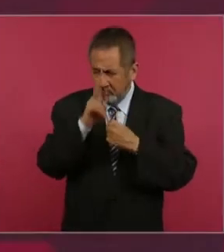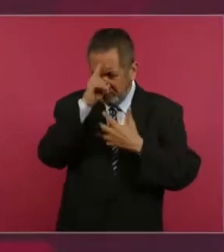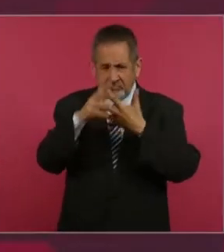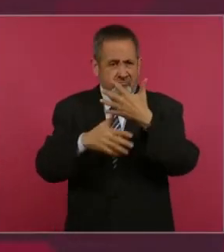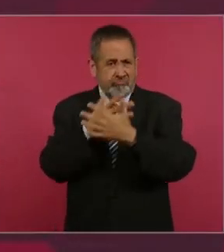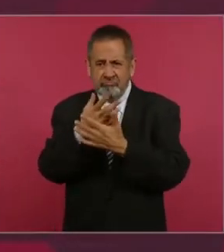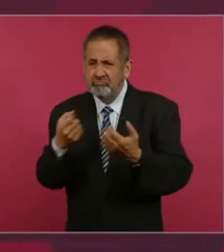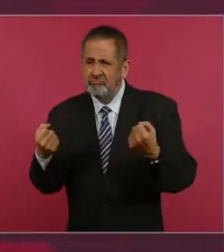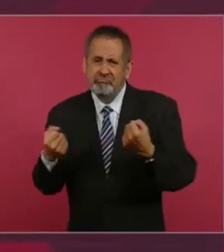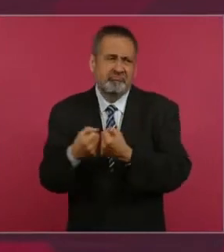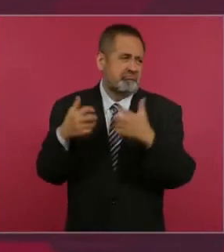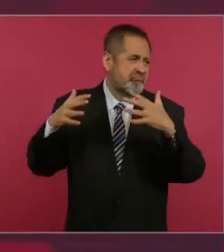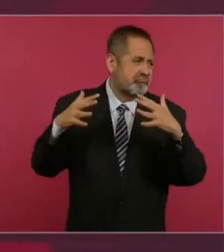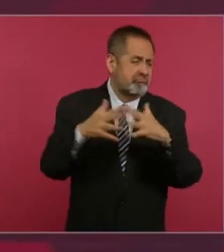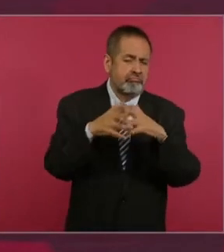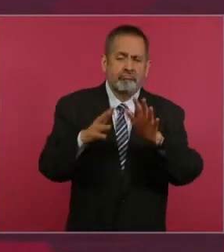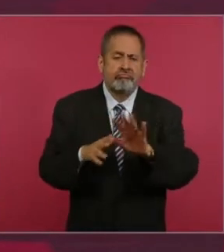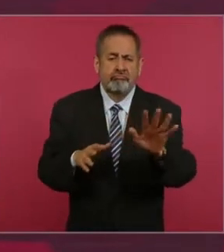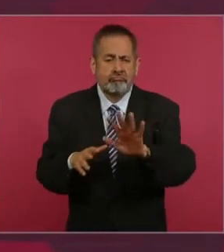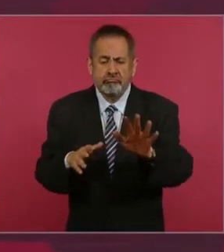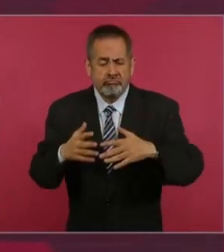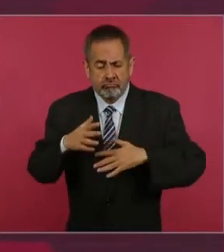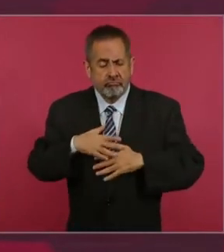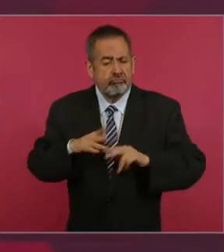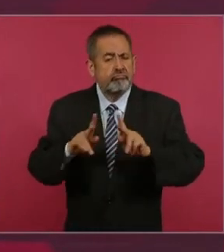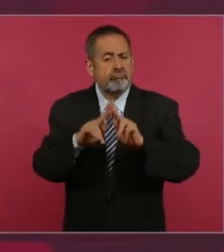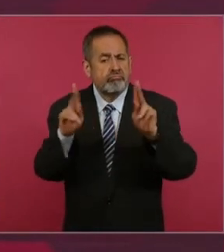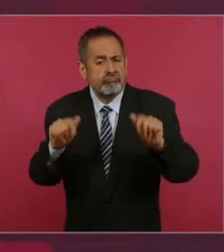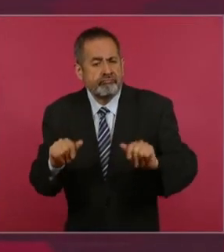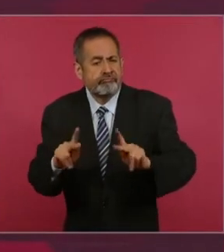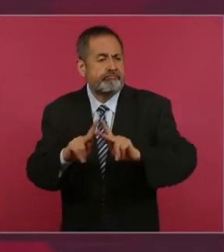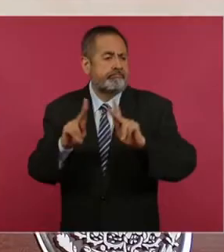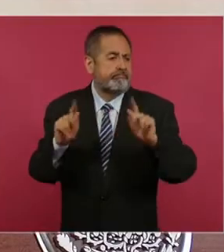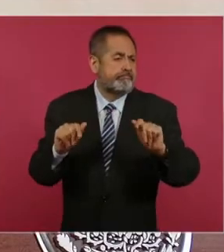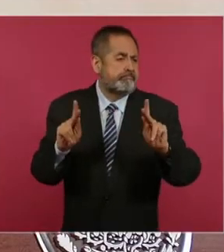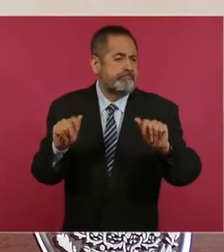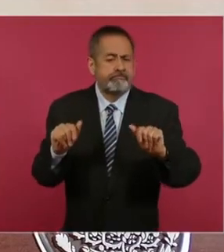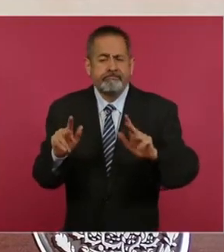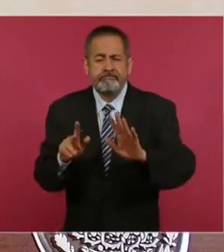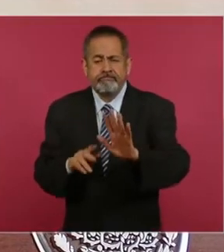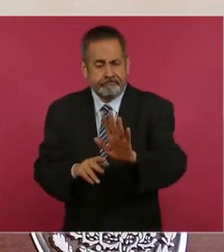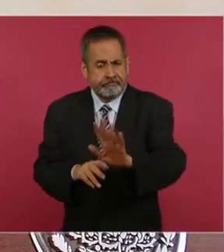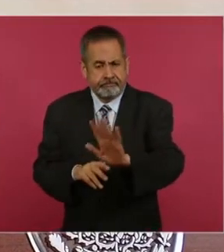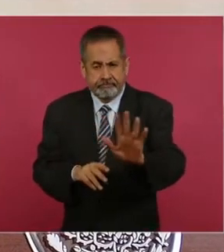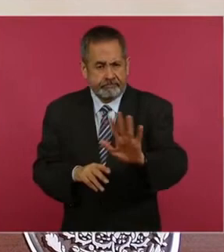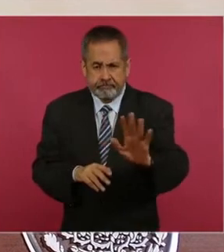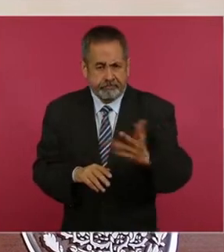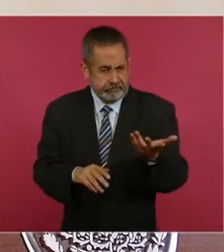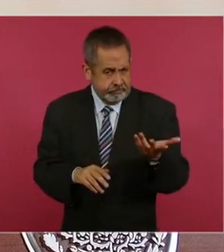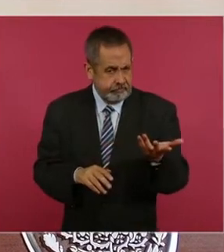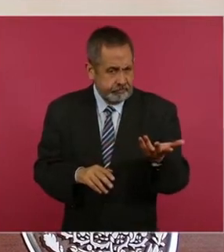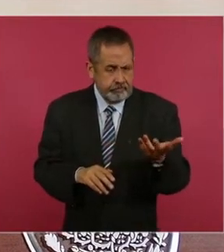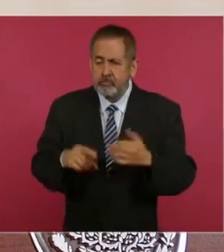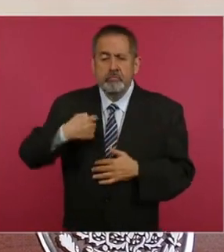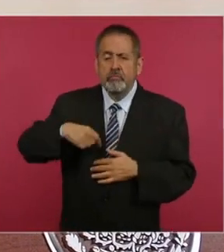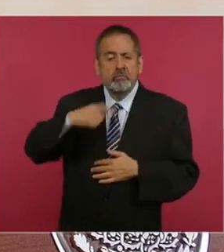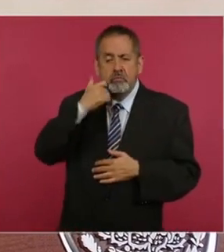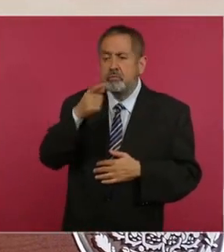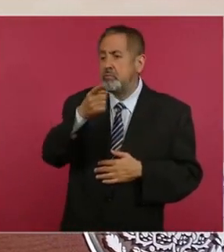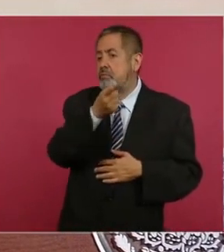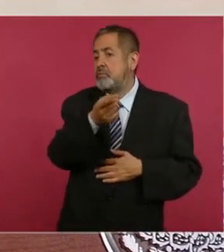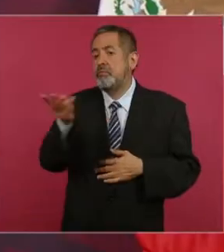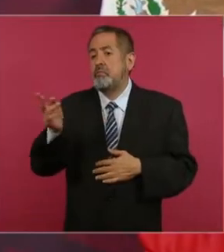nosotros somos pacifistas y no queremos que pierdan la vida ningún